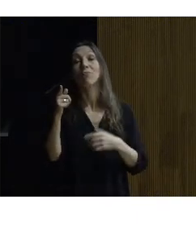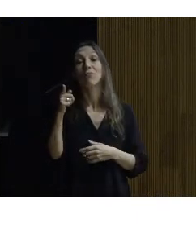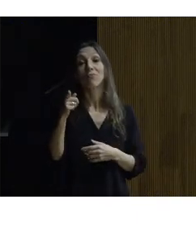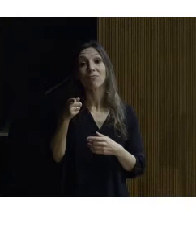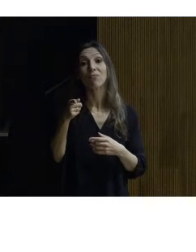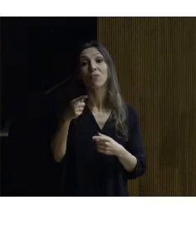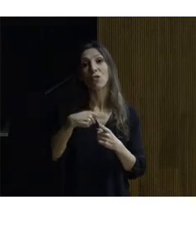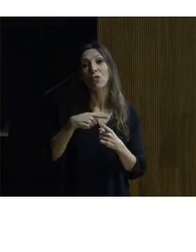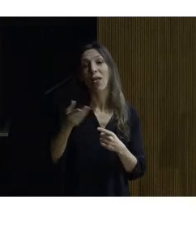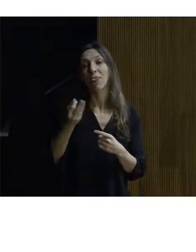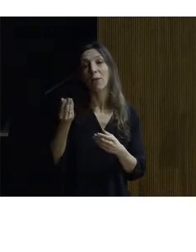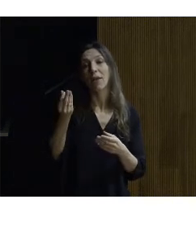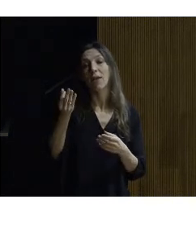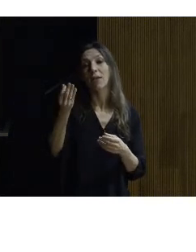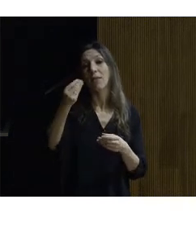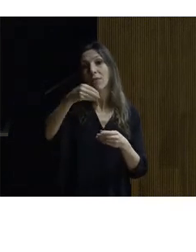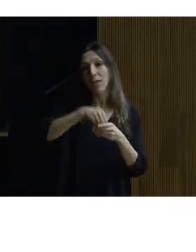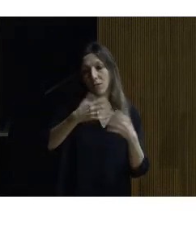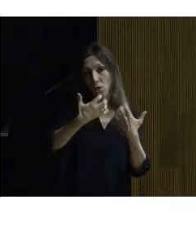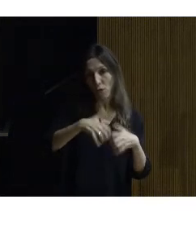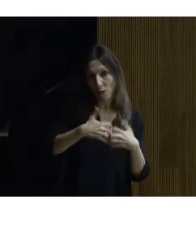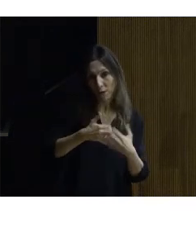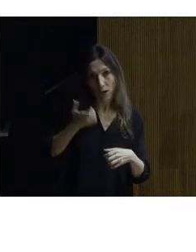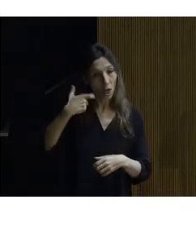fabricación del audífono o del implante coclear